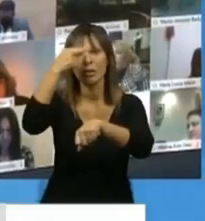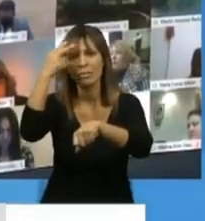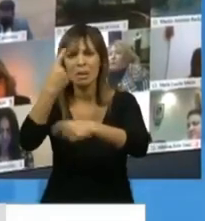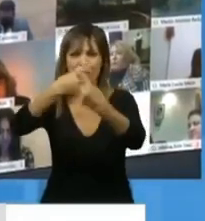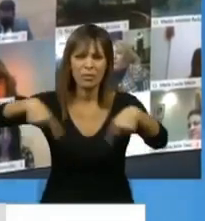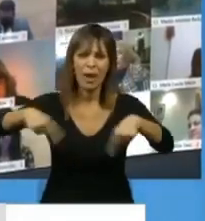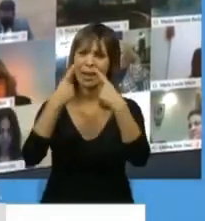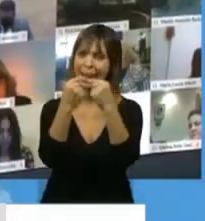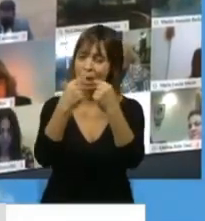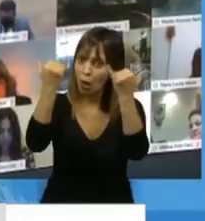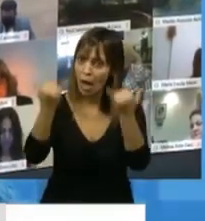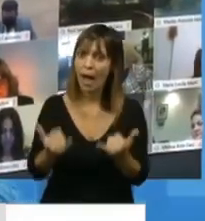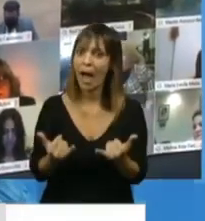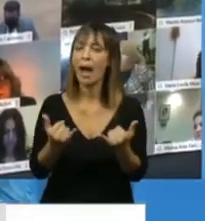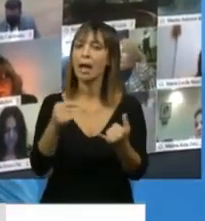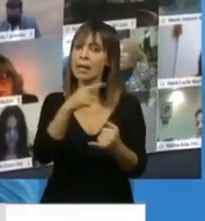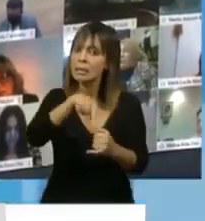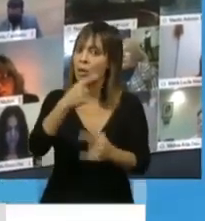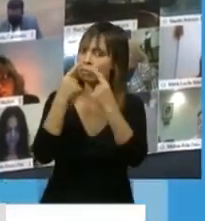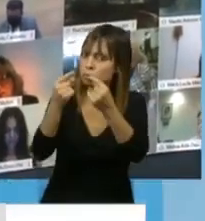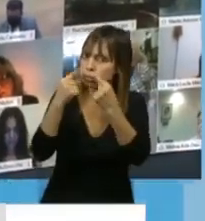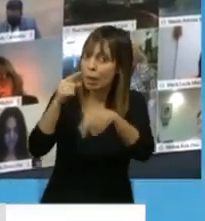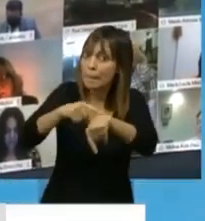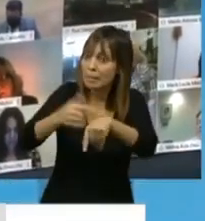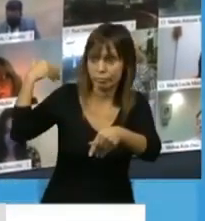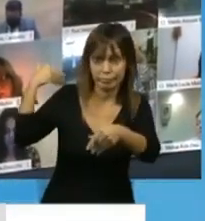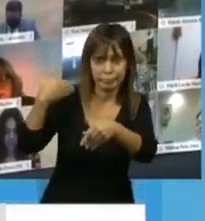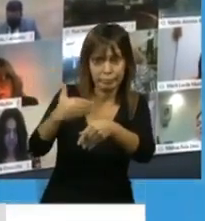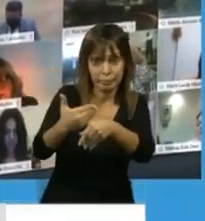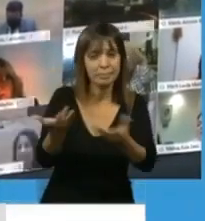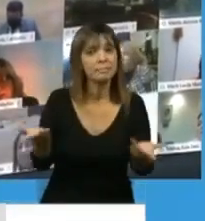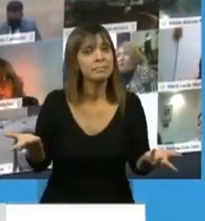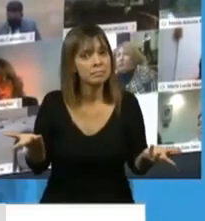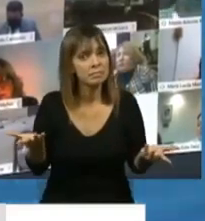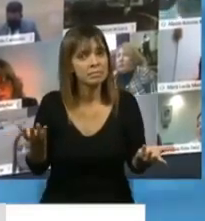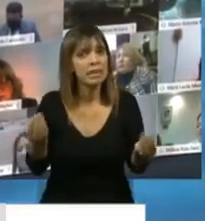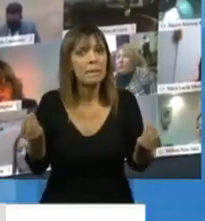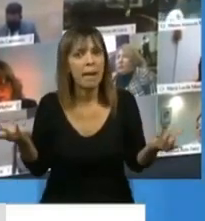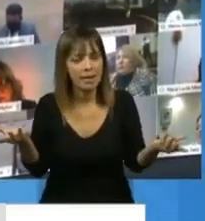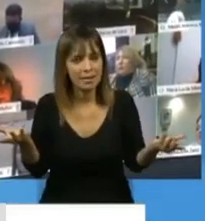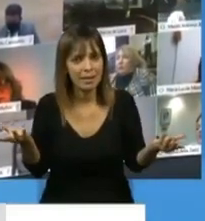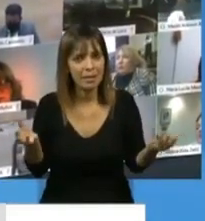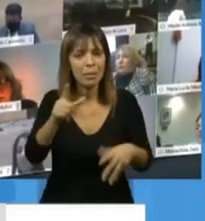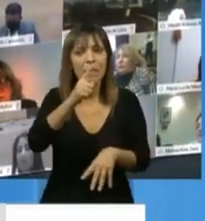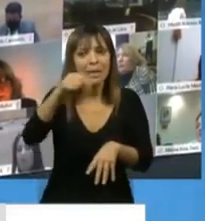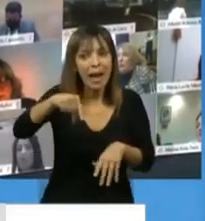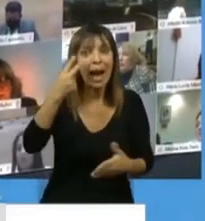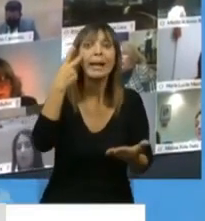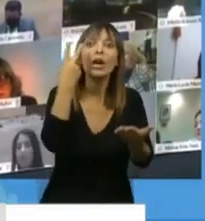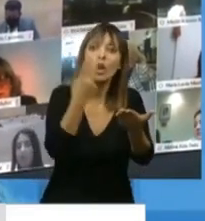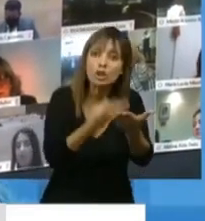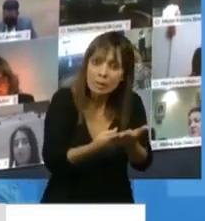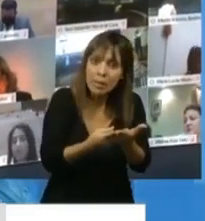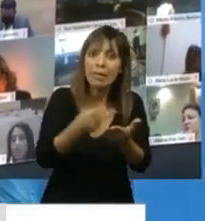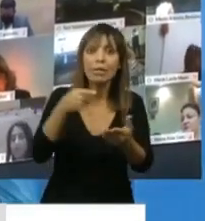cantidad de reclamos que hay y que están planteando hace tiempo Pero creo que aquí, que este reconocimiento, que este